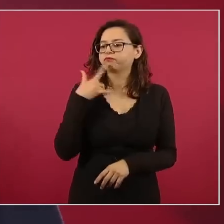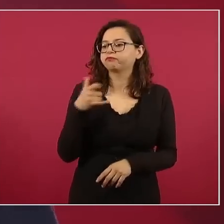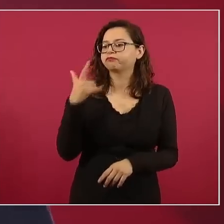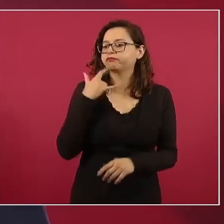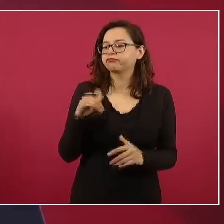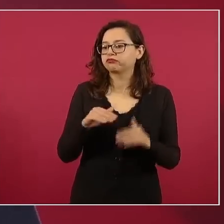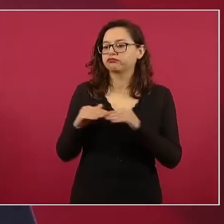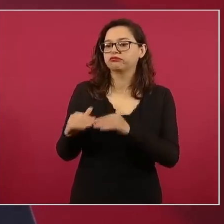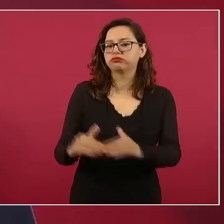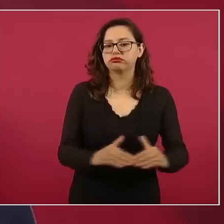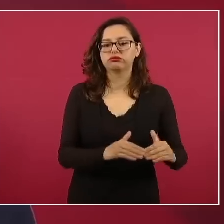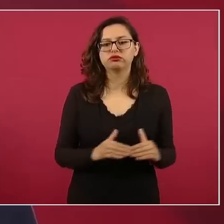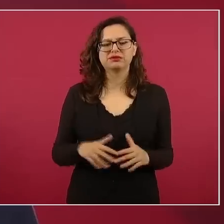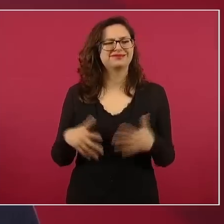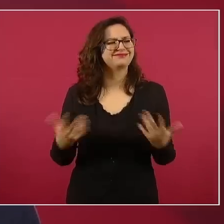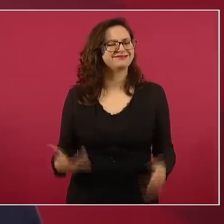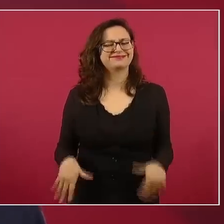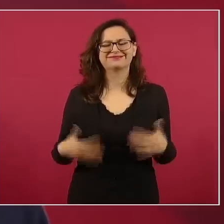nos sentimos